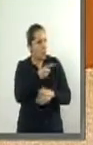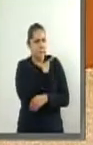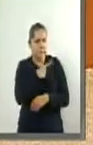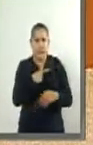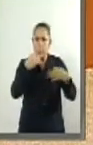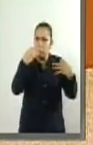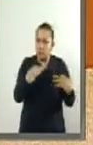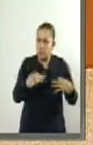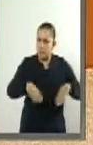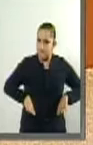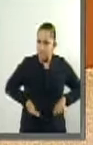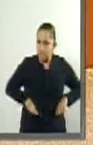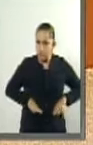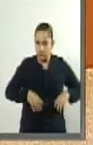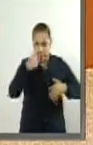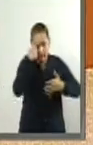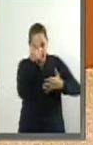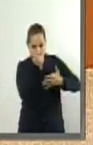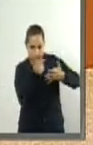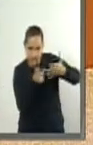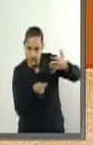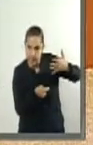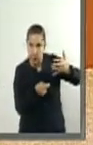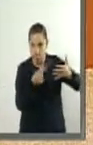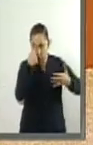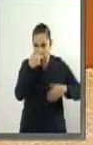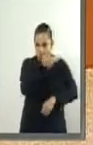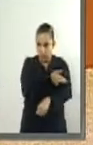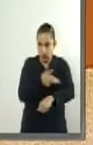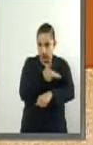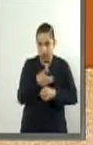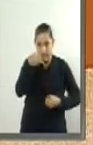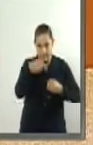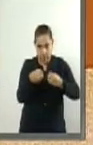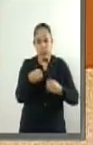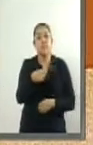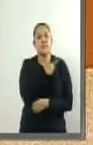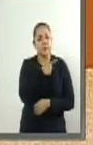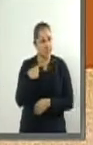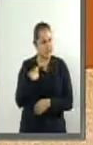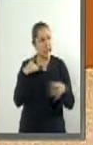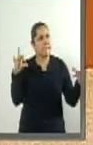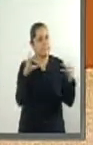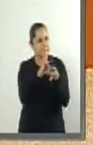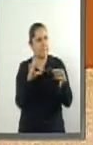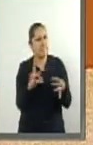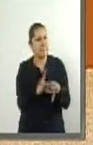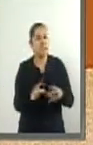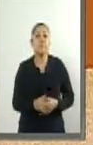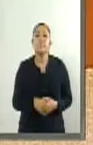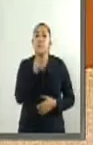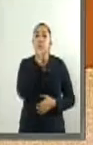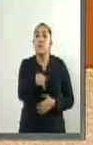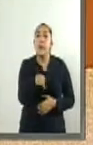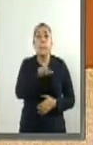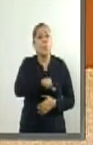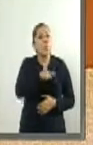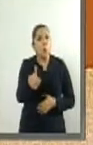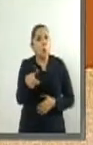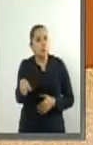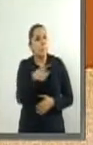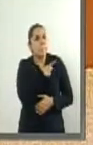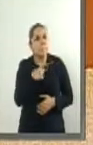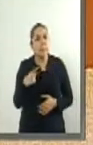procedimiento por lo que además de la contradicción debe mediar también el principio de igualdad